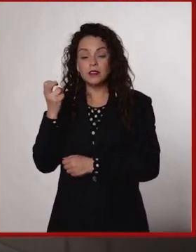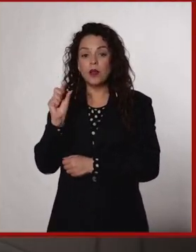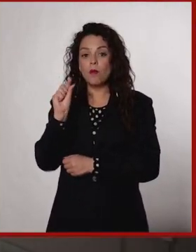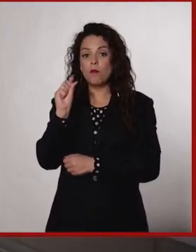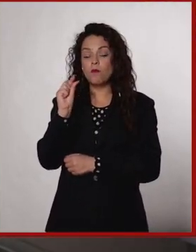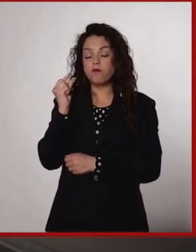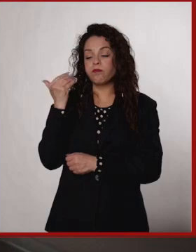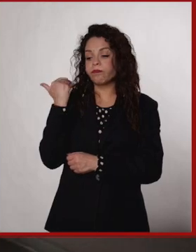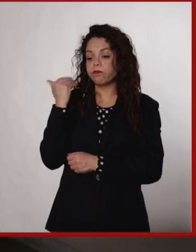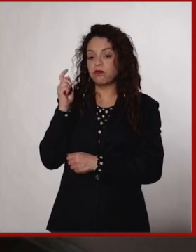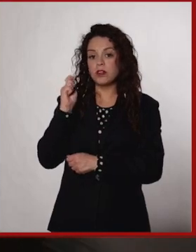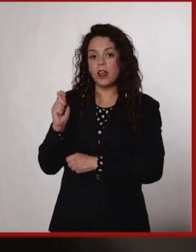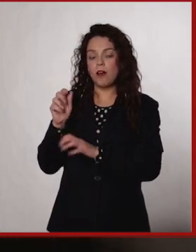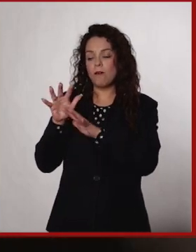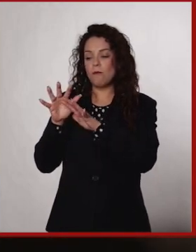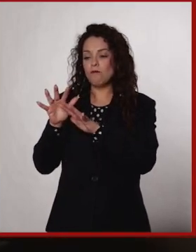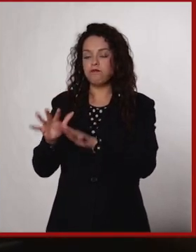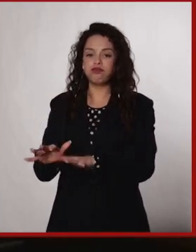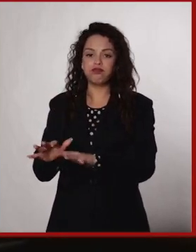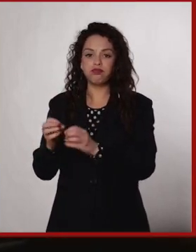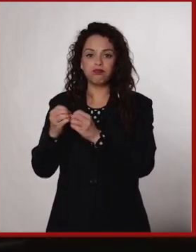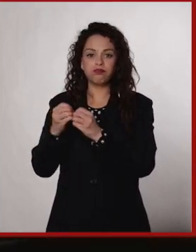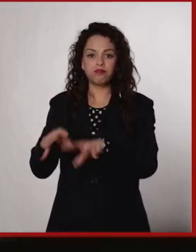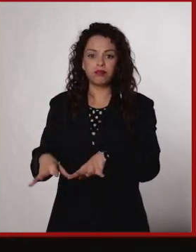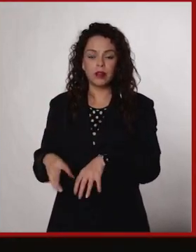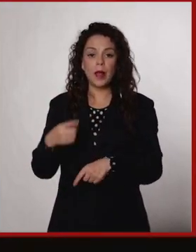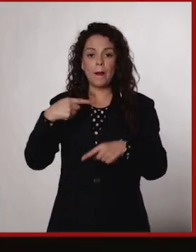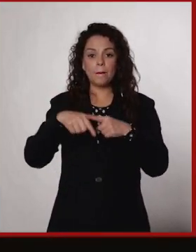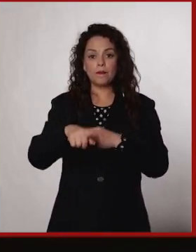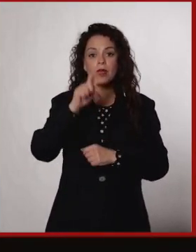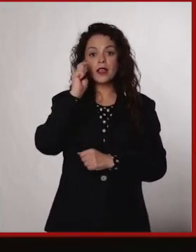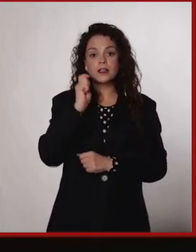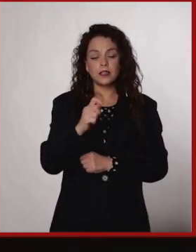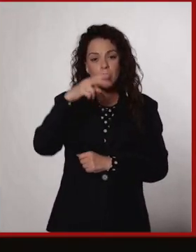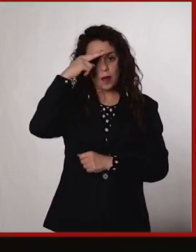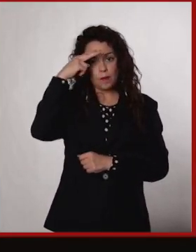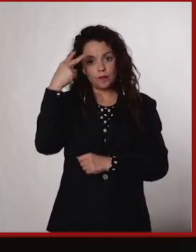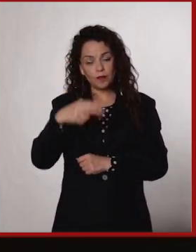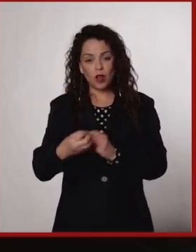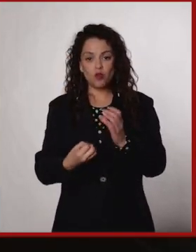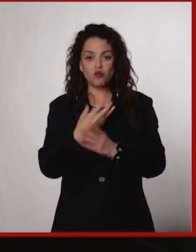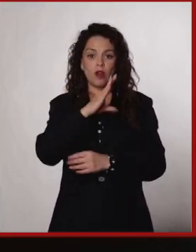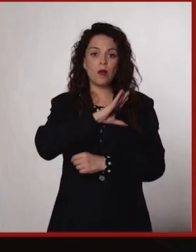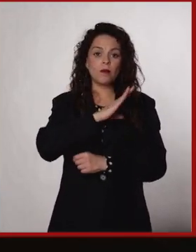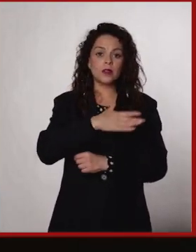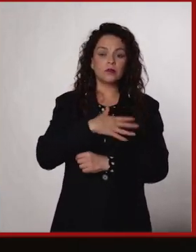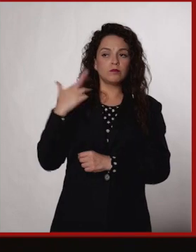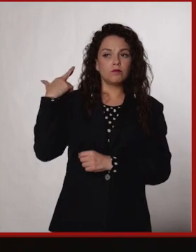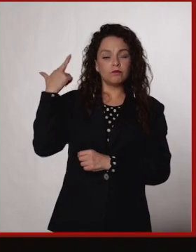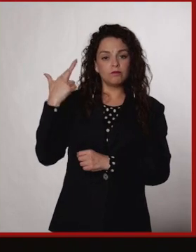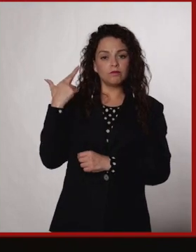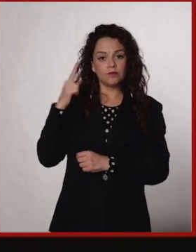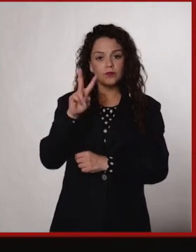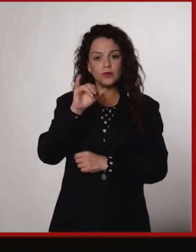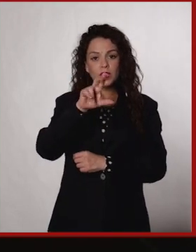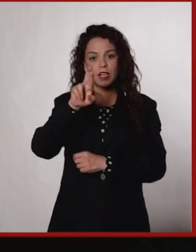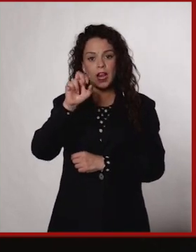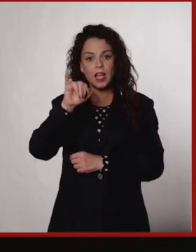Tenochtitlán, acababa de caer. Empezaba a fundarse lo que era el México del Virreinato de la Nueva España.